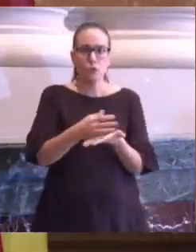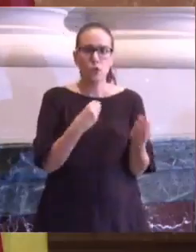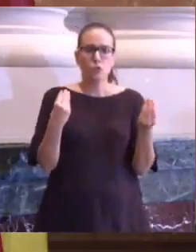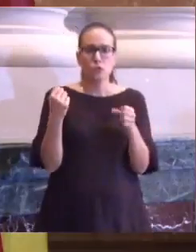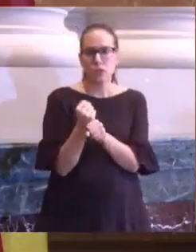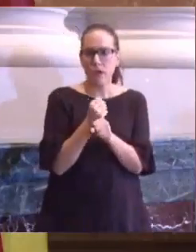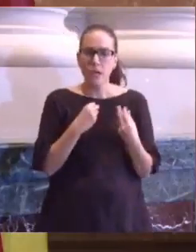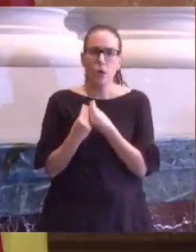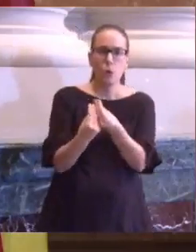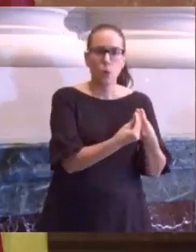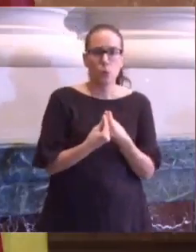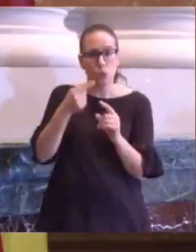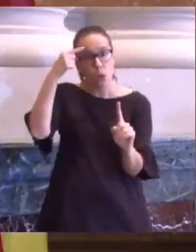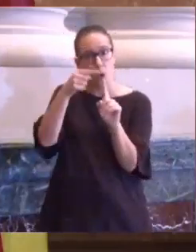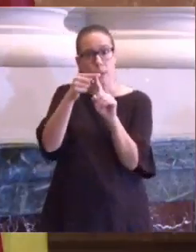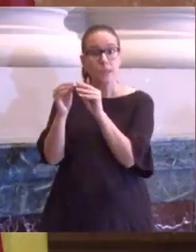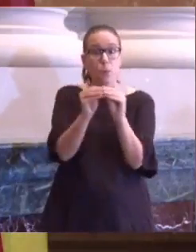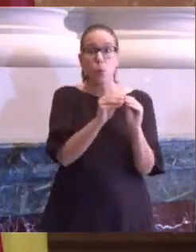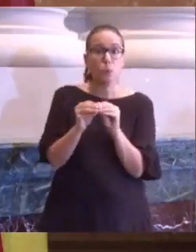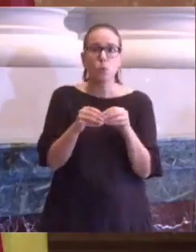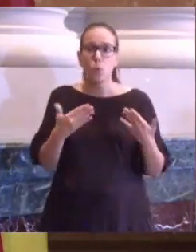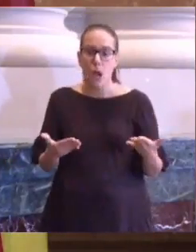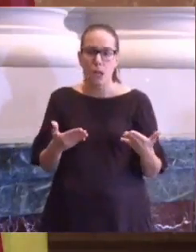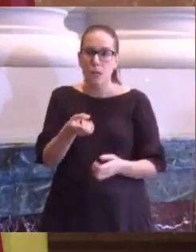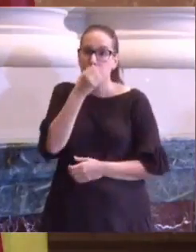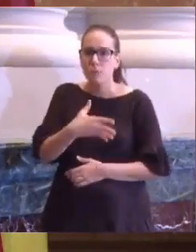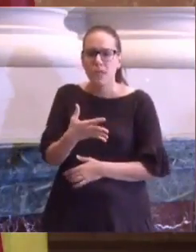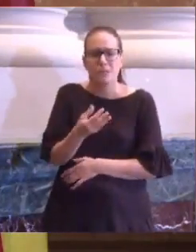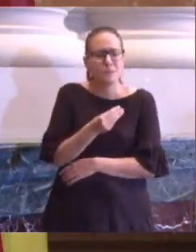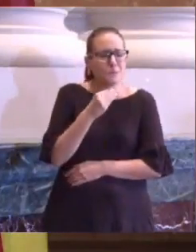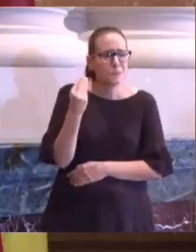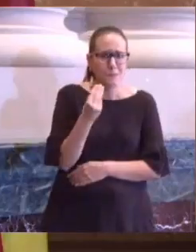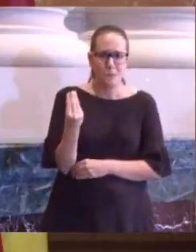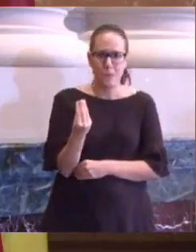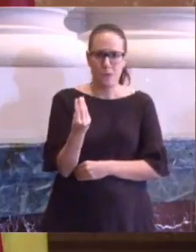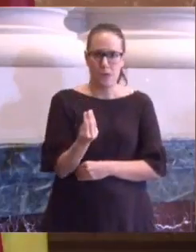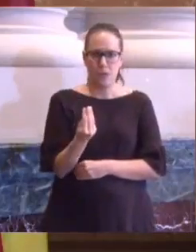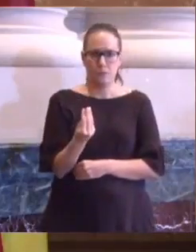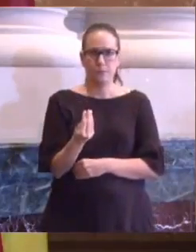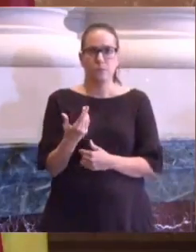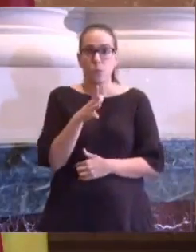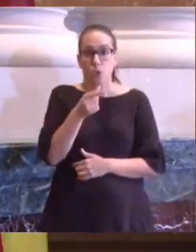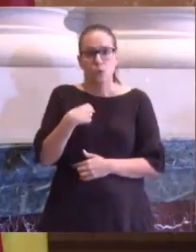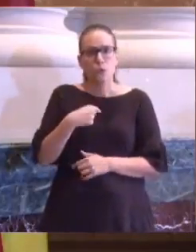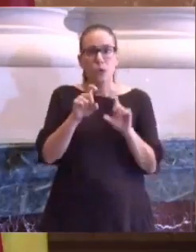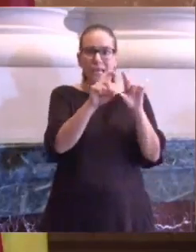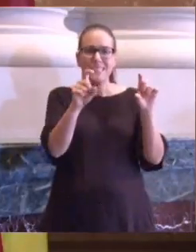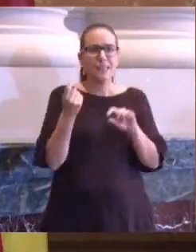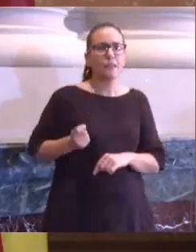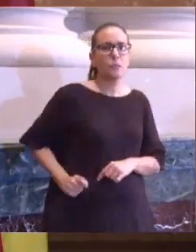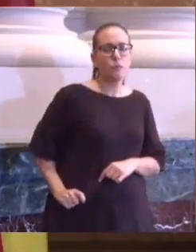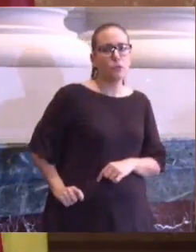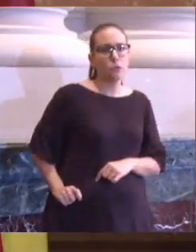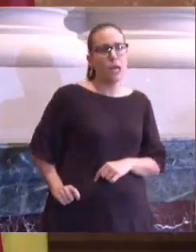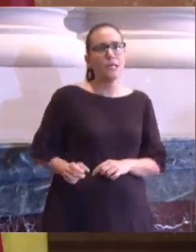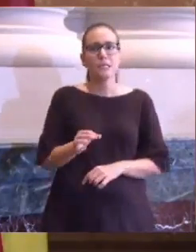con el fin común de restaurar y mejorar uno de nuestros bienes más preciados. Por ello, tiendo la mano a las entidades profesionales